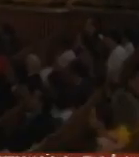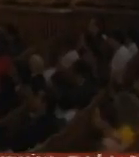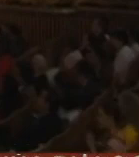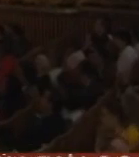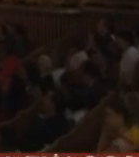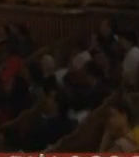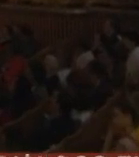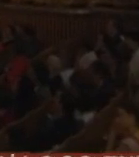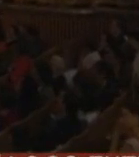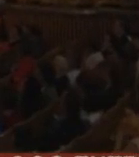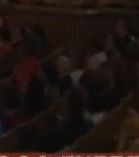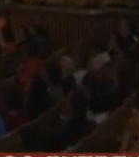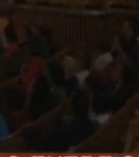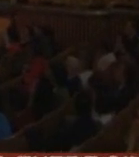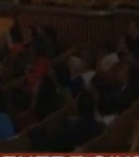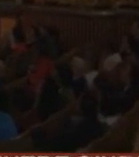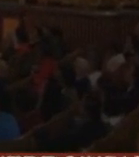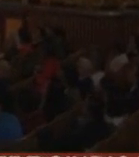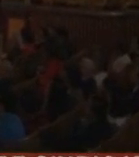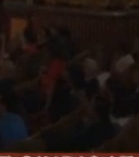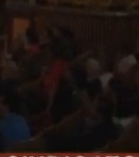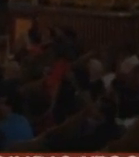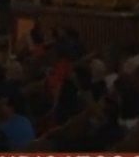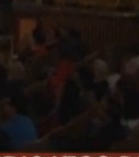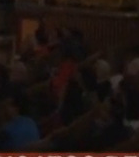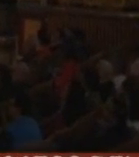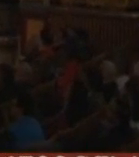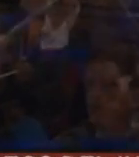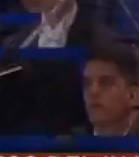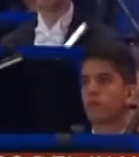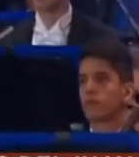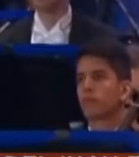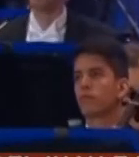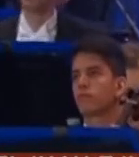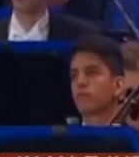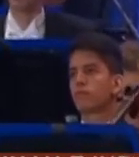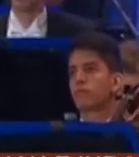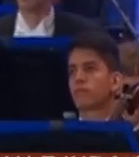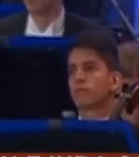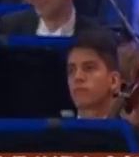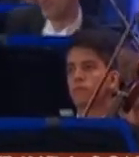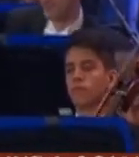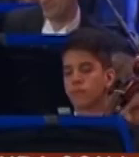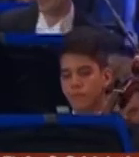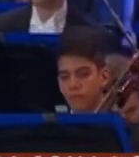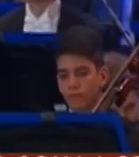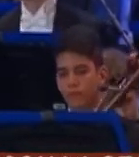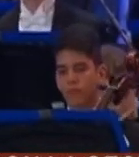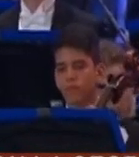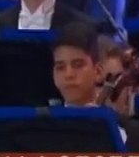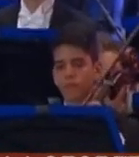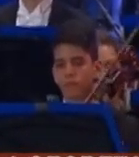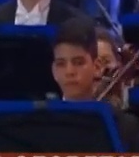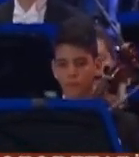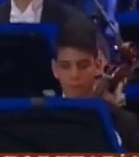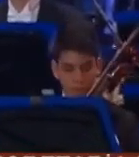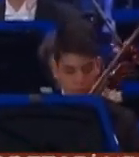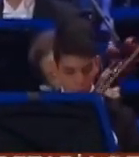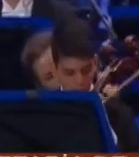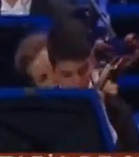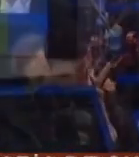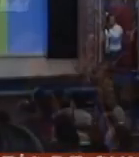con el más grande programa artístico y cultural dedicado a nivel mundial a Miguel de Cervantes fue inaugurado el FIC 2016